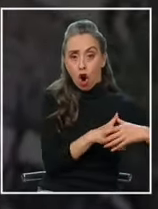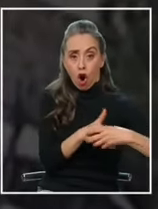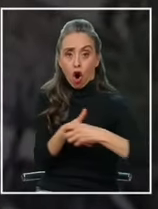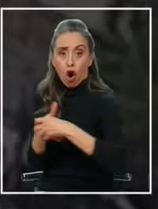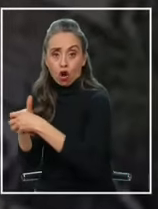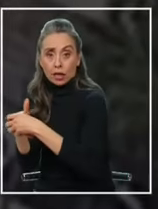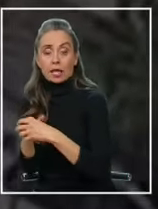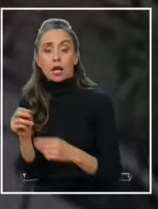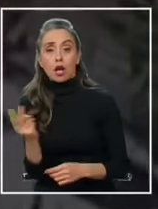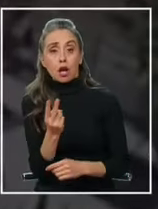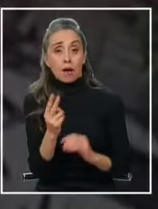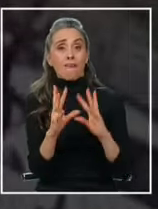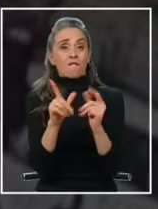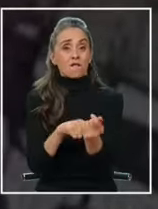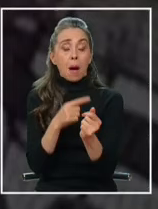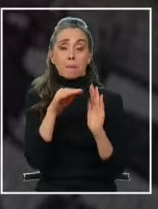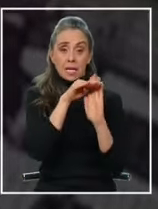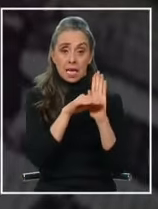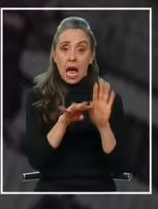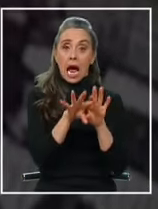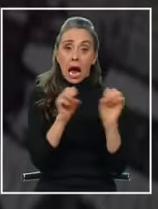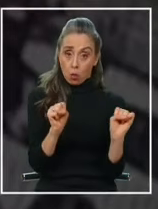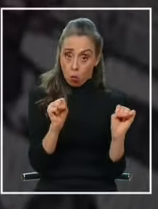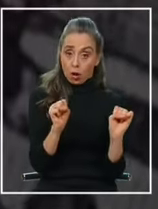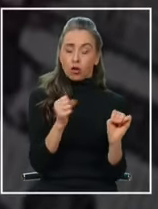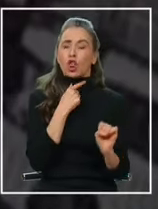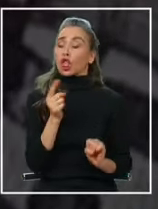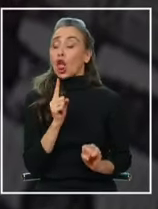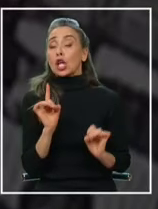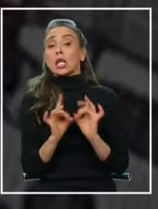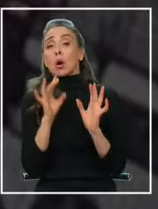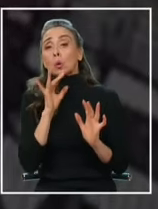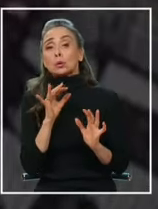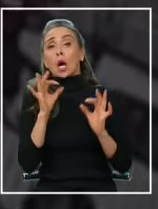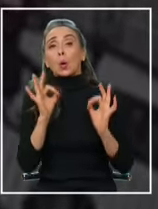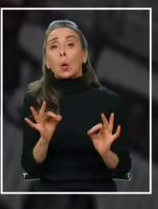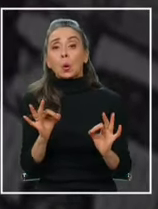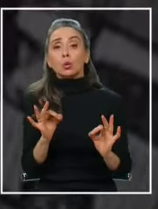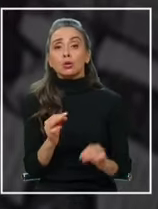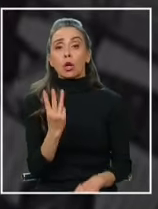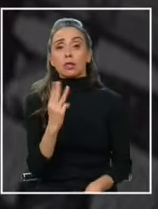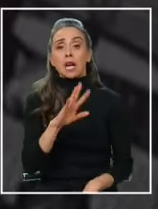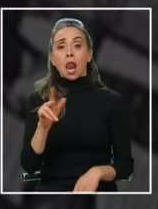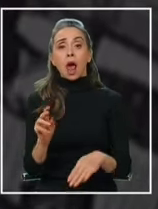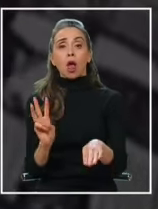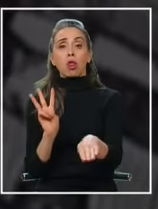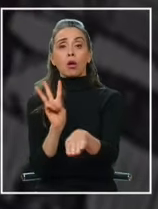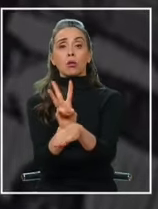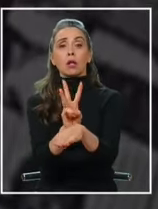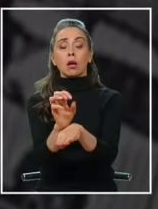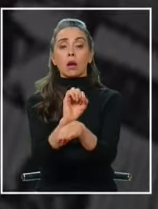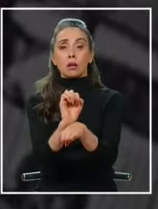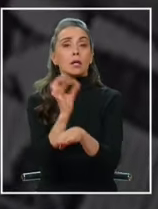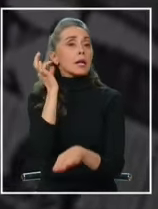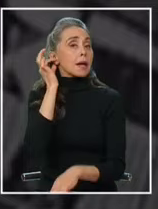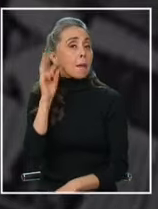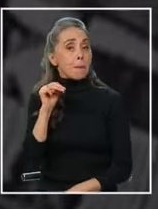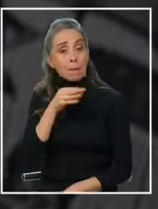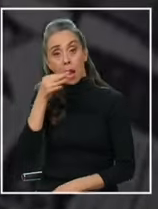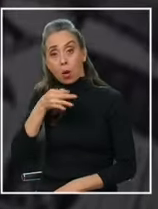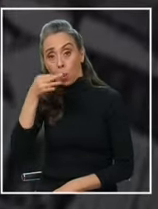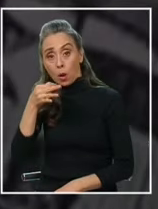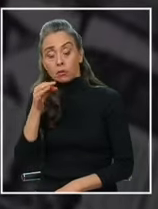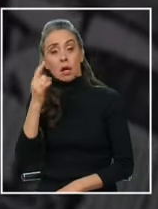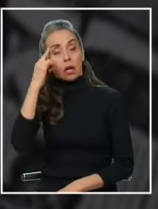Es el protocolo que no querían aplicar, pero no les quedó otra alternativa frente a tres delincuentes. Obviamente uno nunca